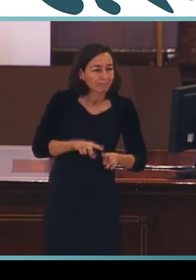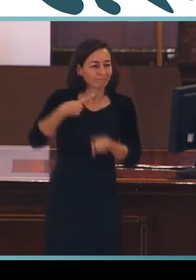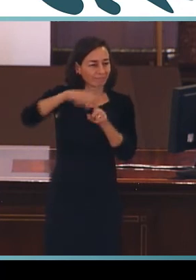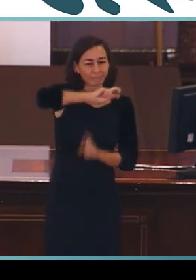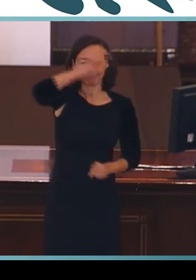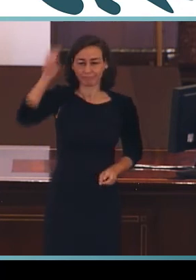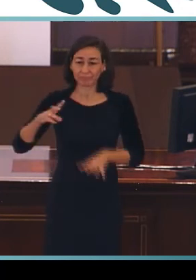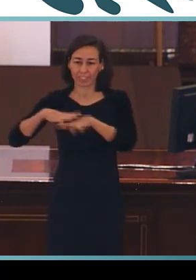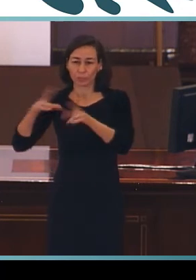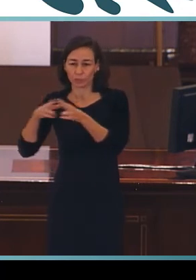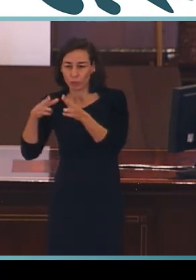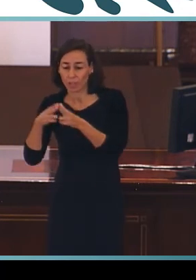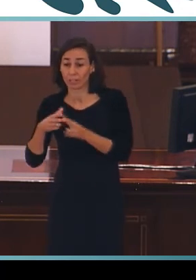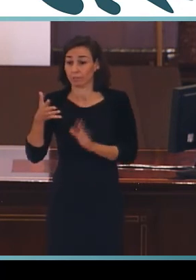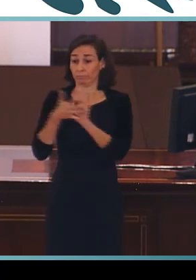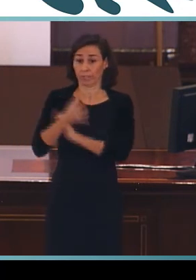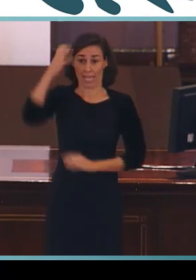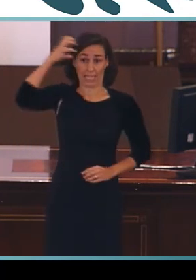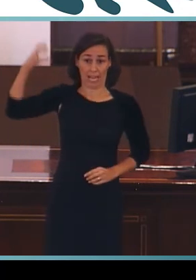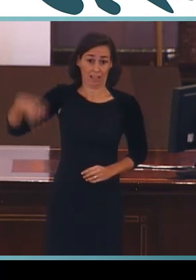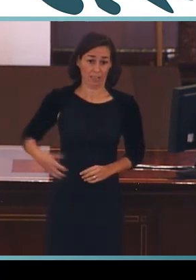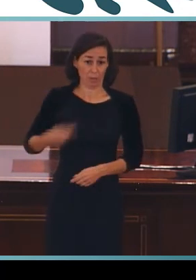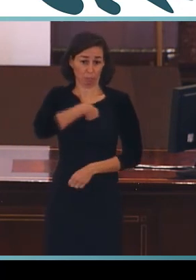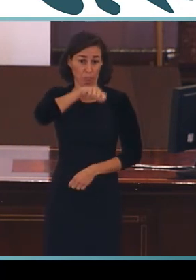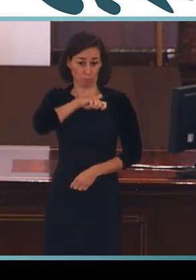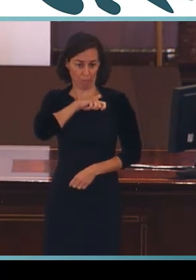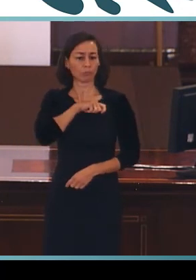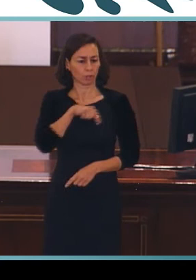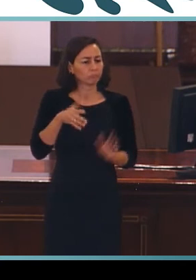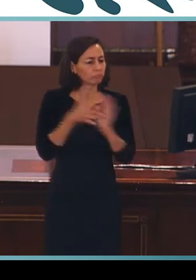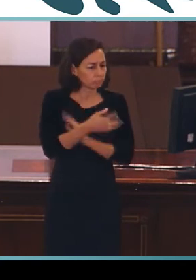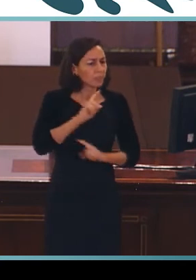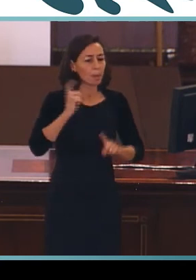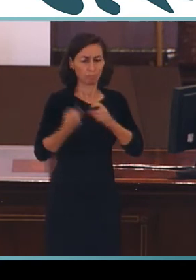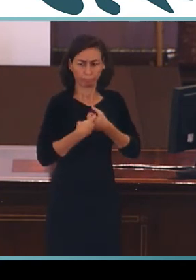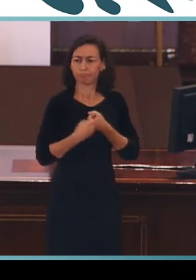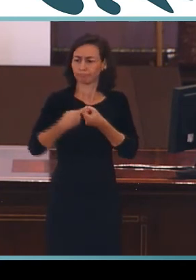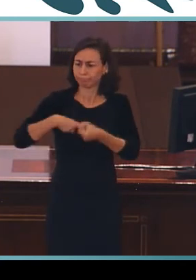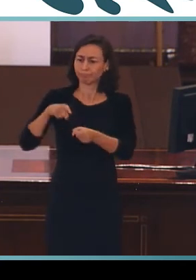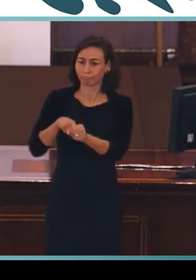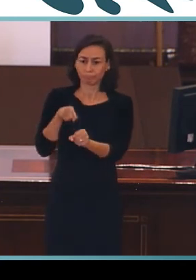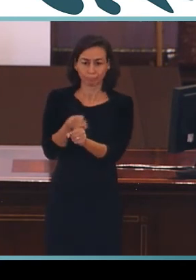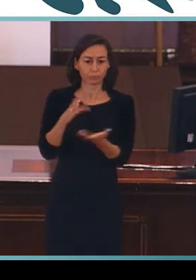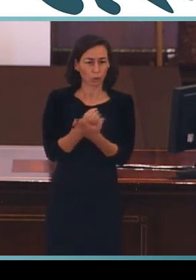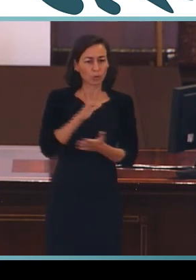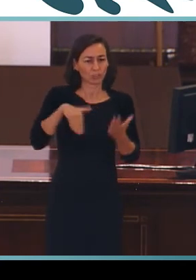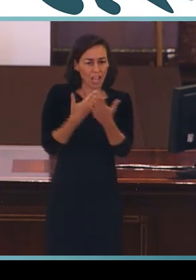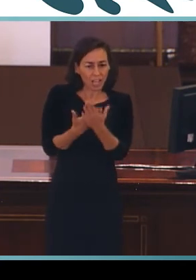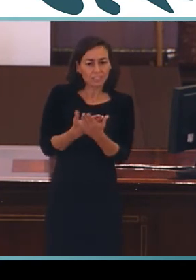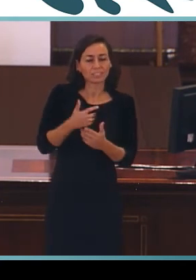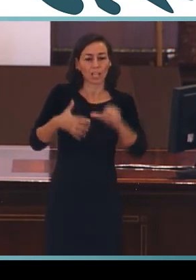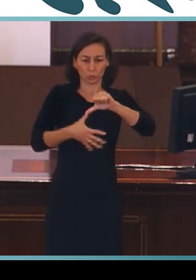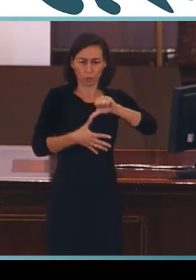entidades sociales, la Real Academia Española y la Reorganización de Estados Iberoamericanos para la Educación, la Ciencia y la Cultura,